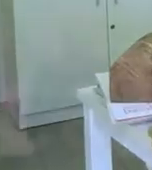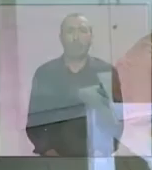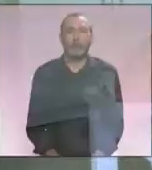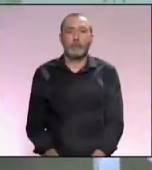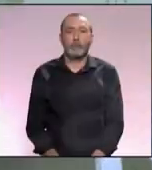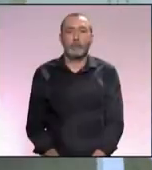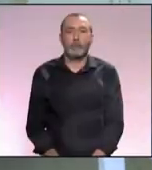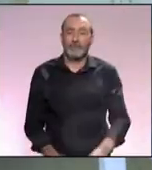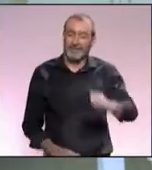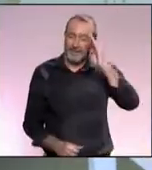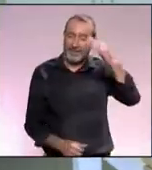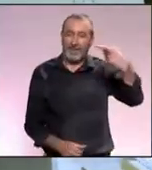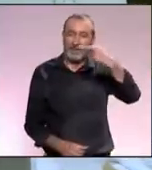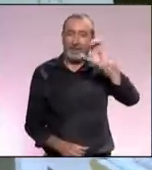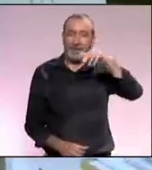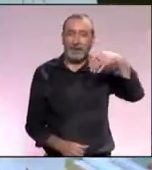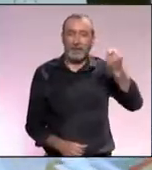Gema, ¿qué tal?